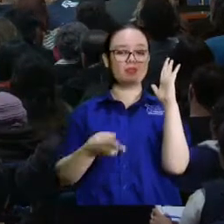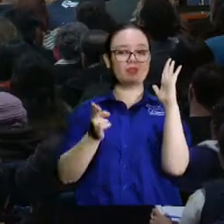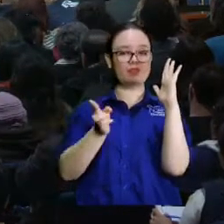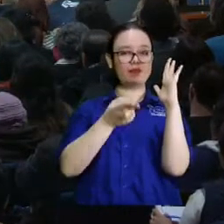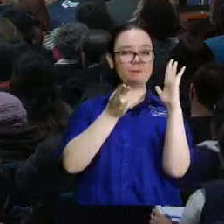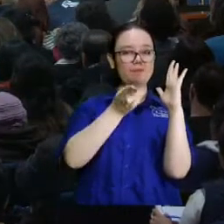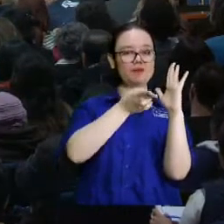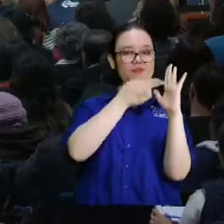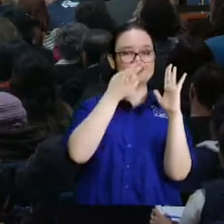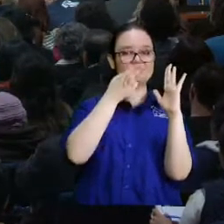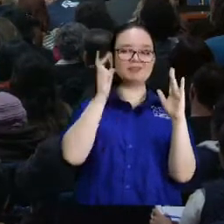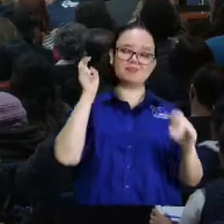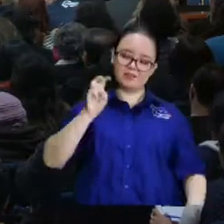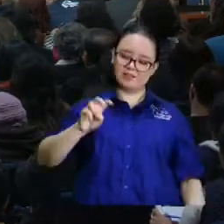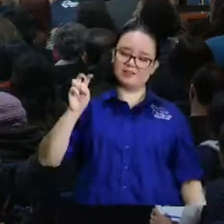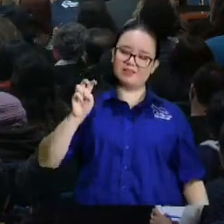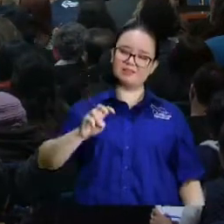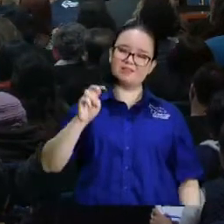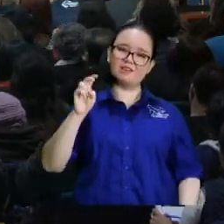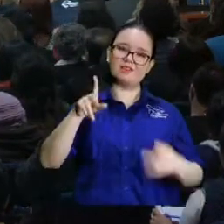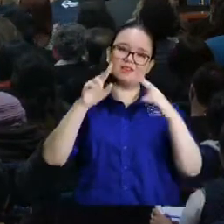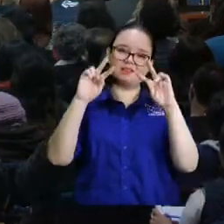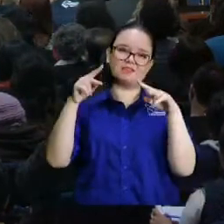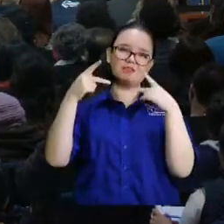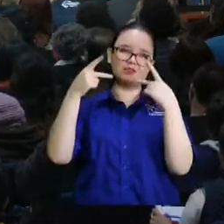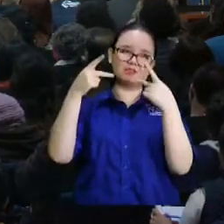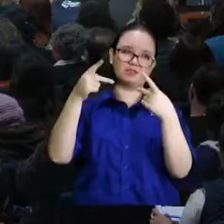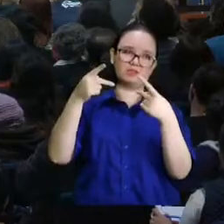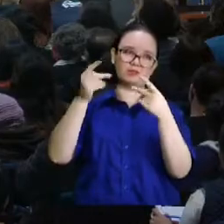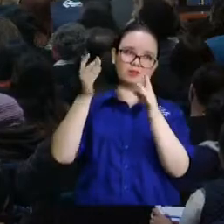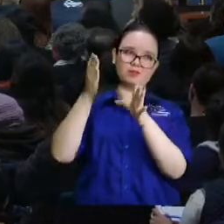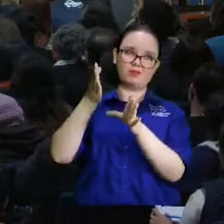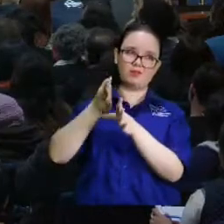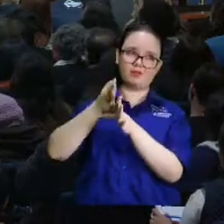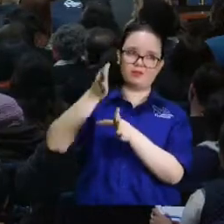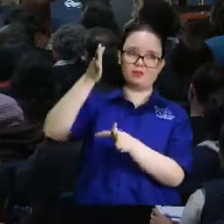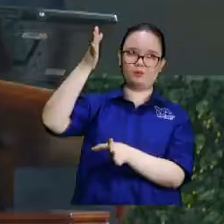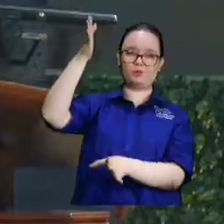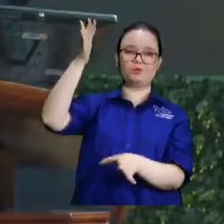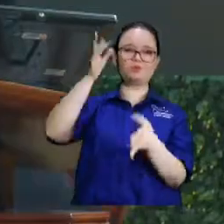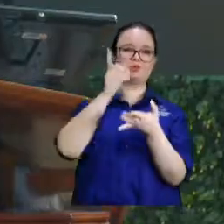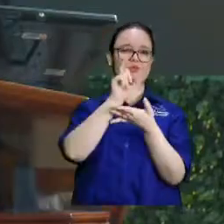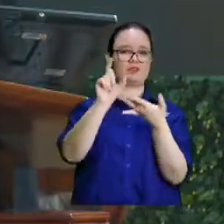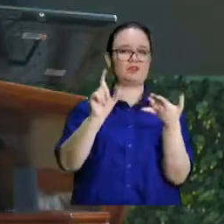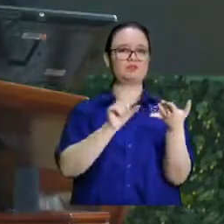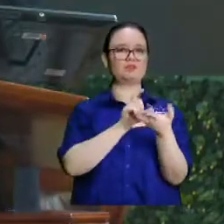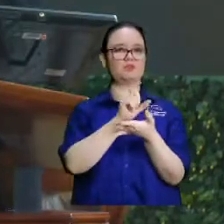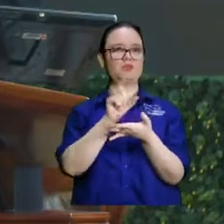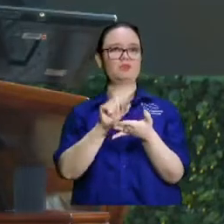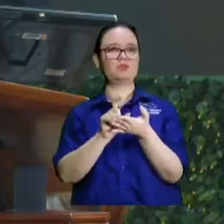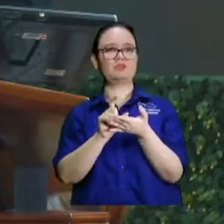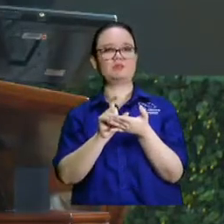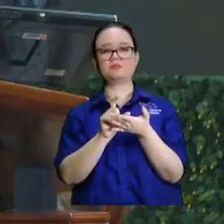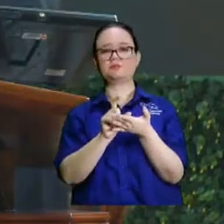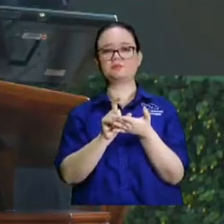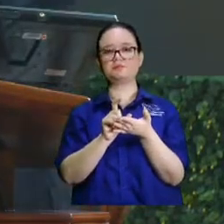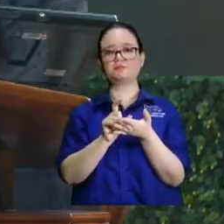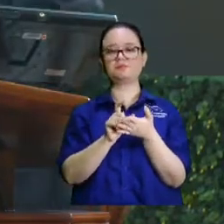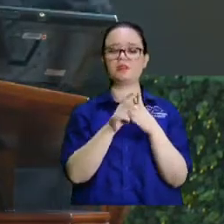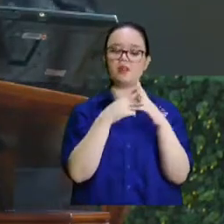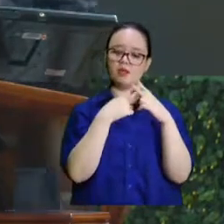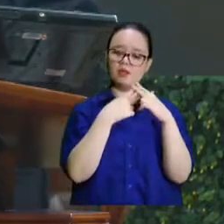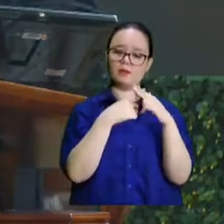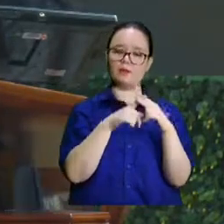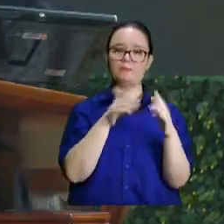muros ni el templo, si antes no está restaurado el altar. Pero como ya estuvo restaurado en el tiempo de Esdras, entonces viene Nehemias. Y